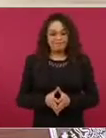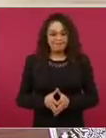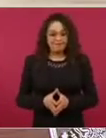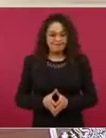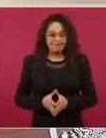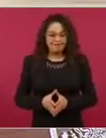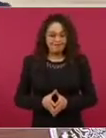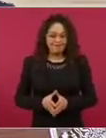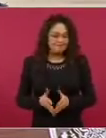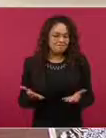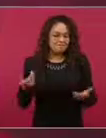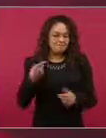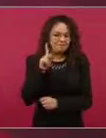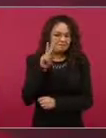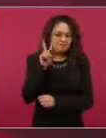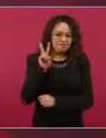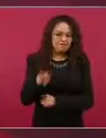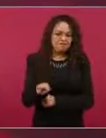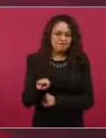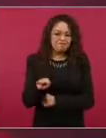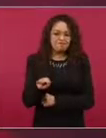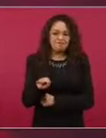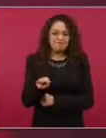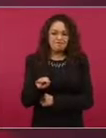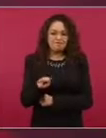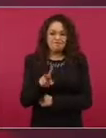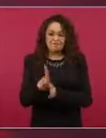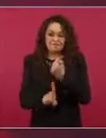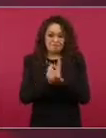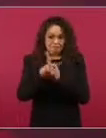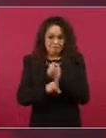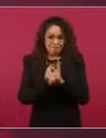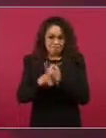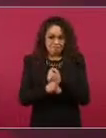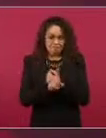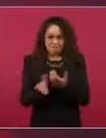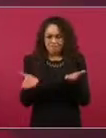Pero no hay ningún problema por eso.